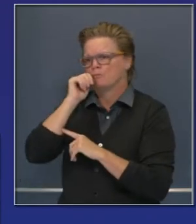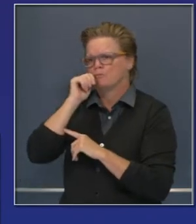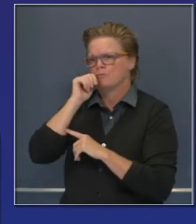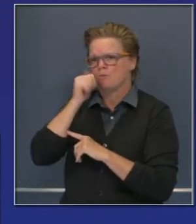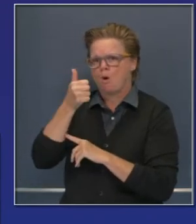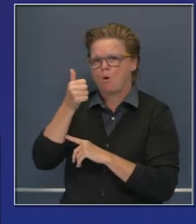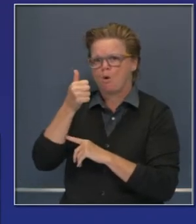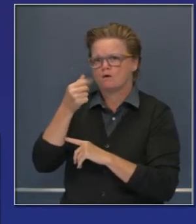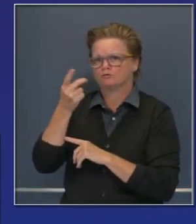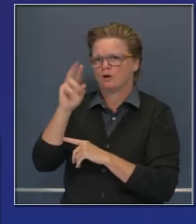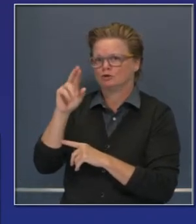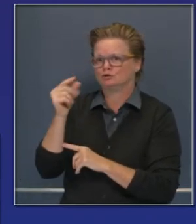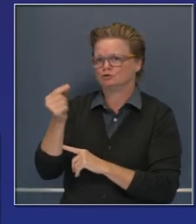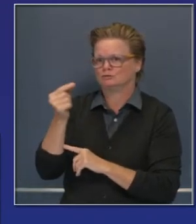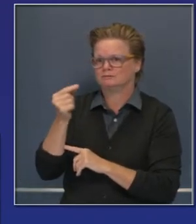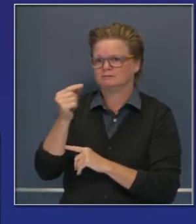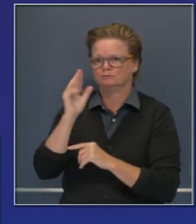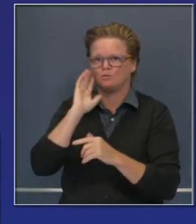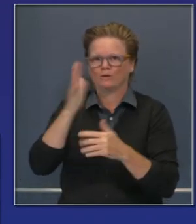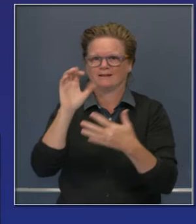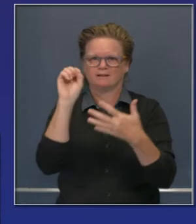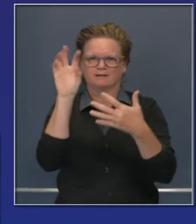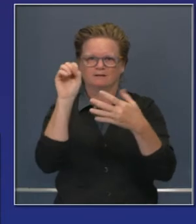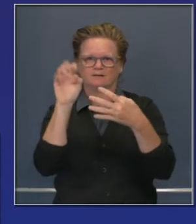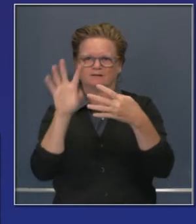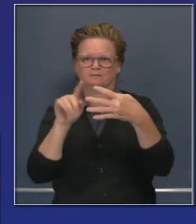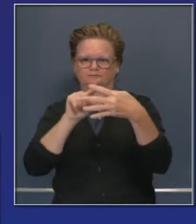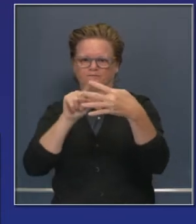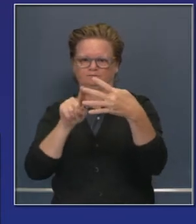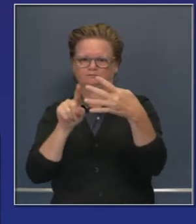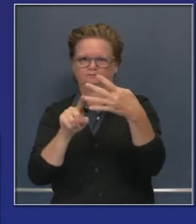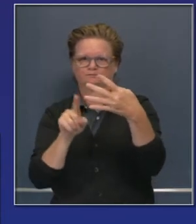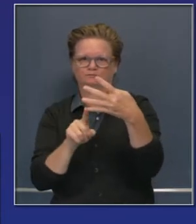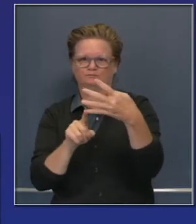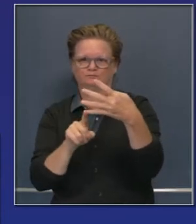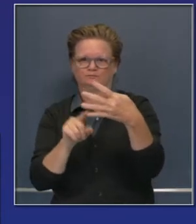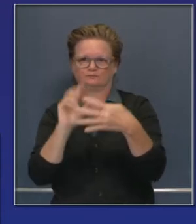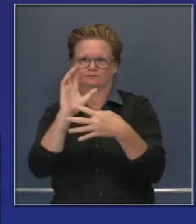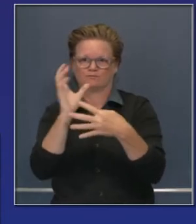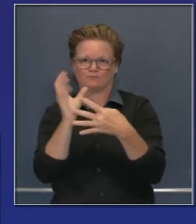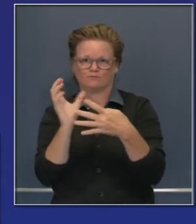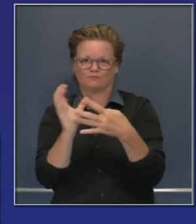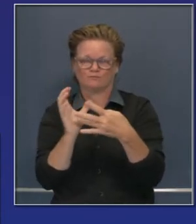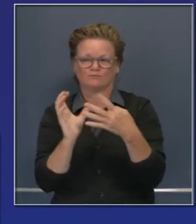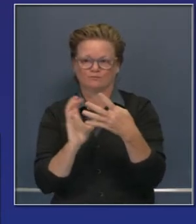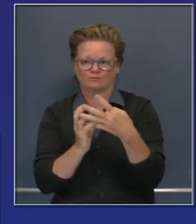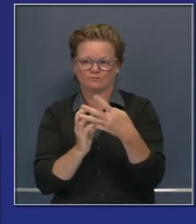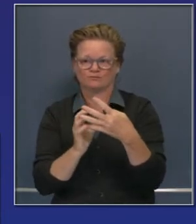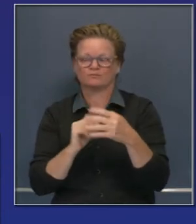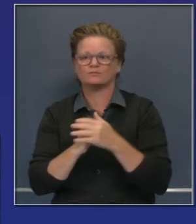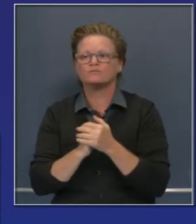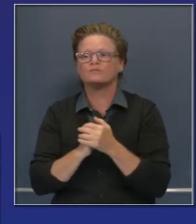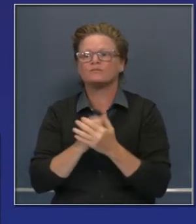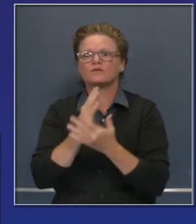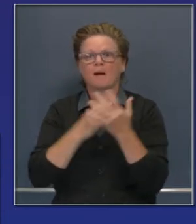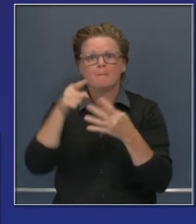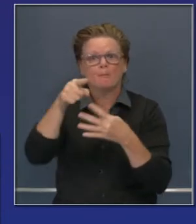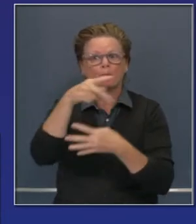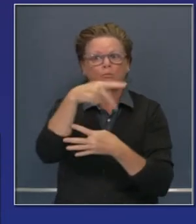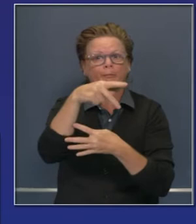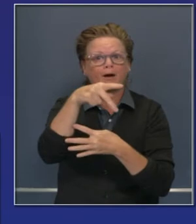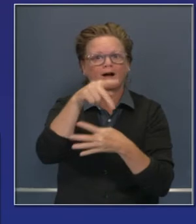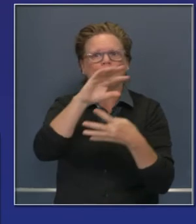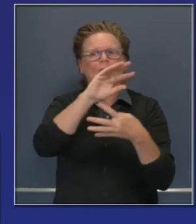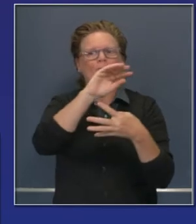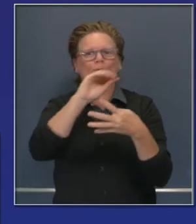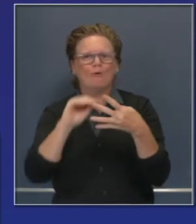nuestro estatus. Estamos en nuestra infraestructura de niveles. Algunos se